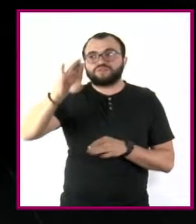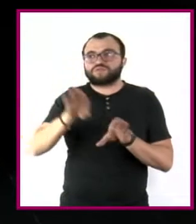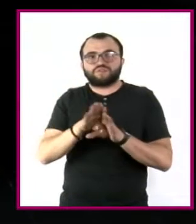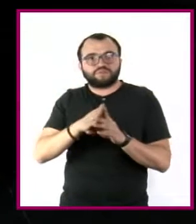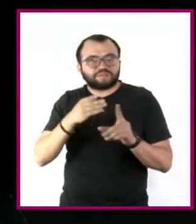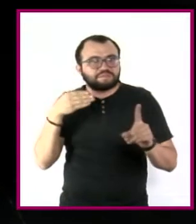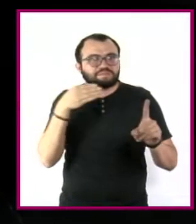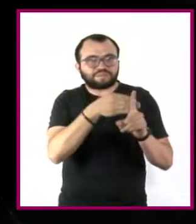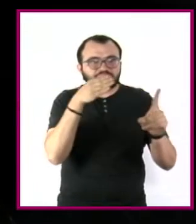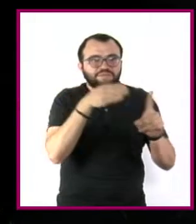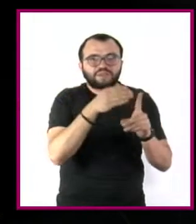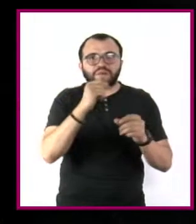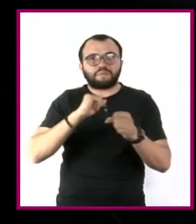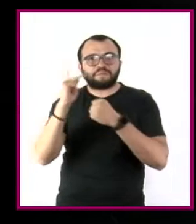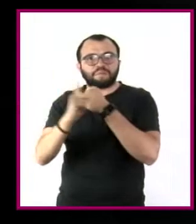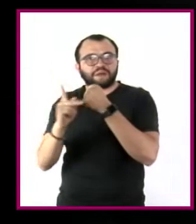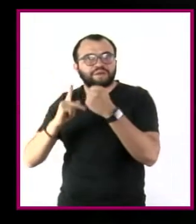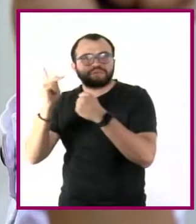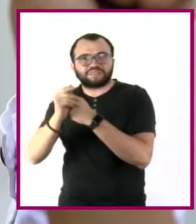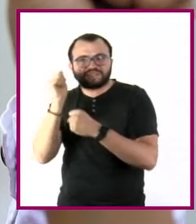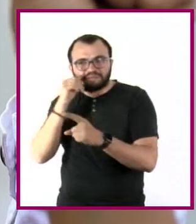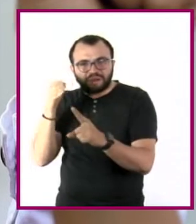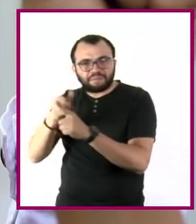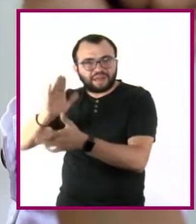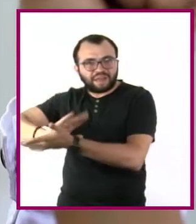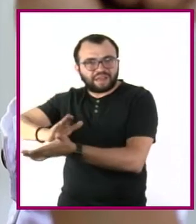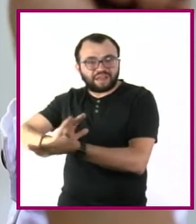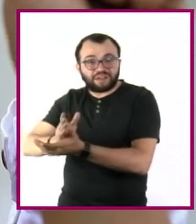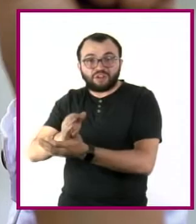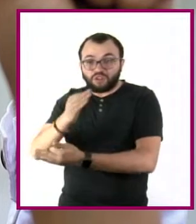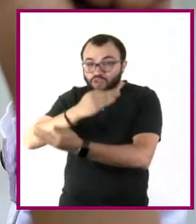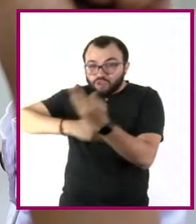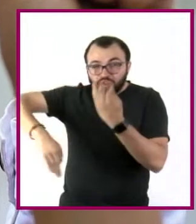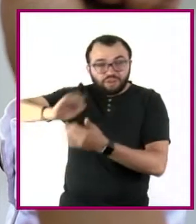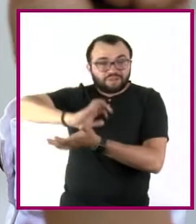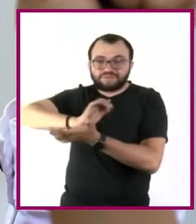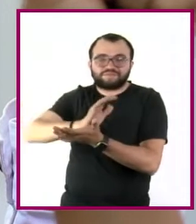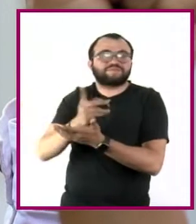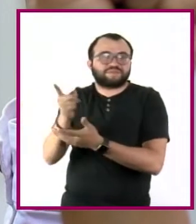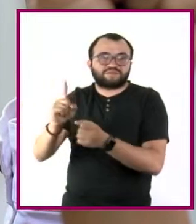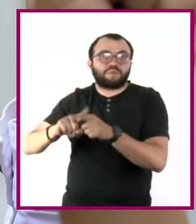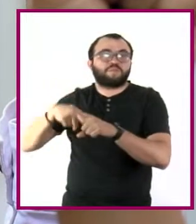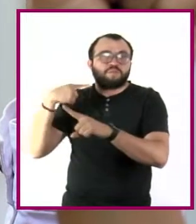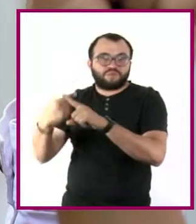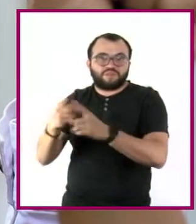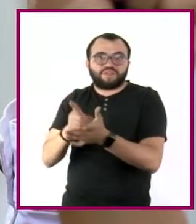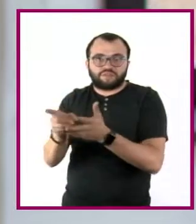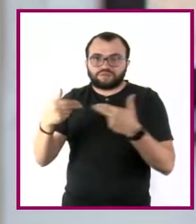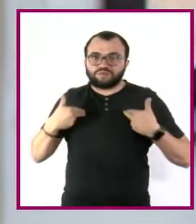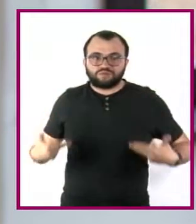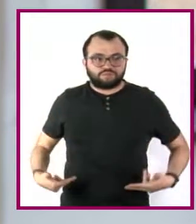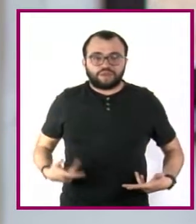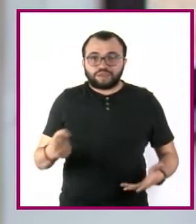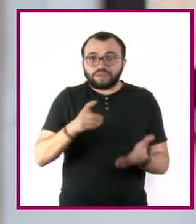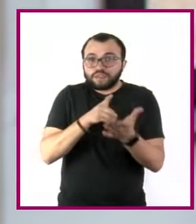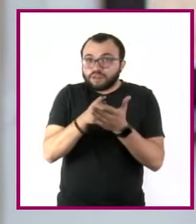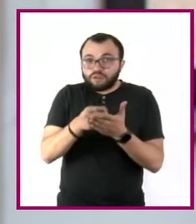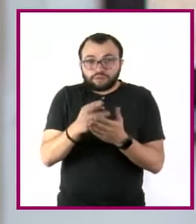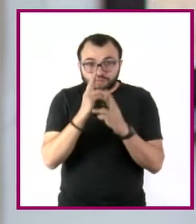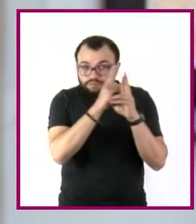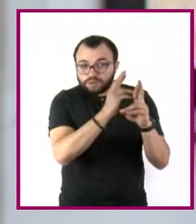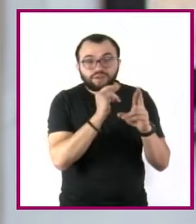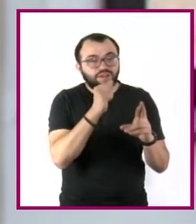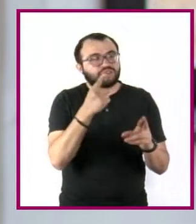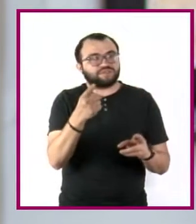Sin importar el lugar y la forma, todo acto de discriminación viola los derechos humanos. Donde no se respetan estos derechos universales, se cometen actos de